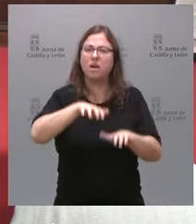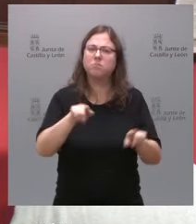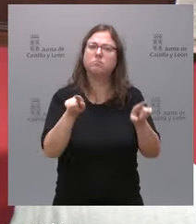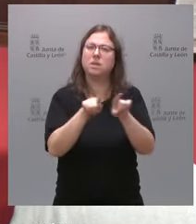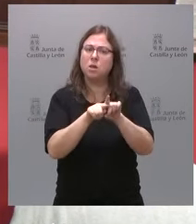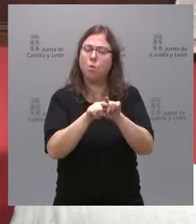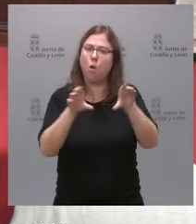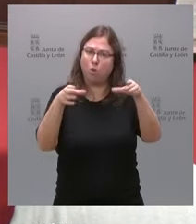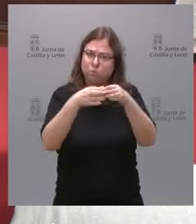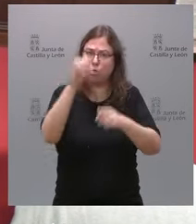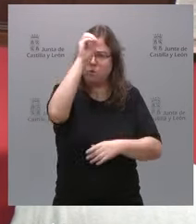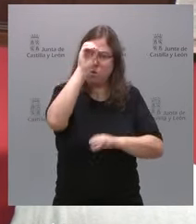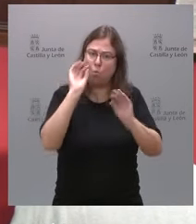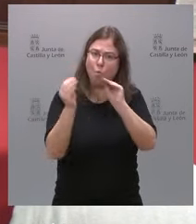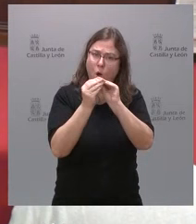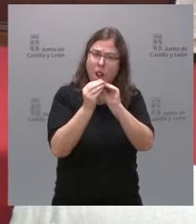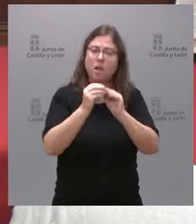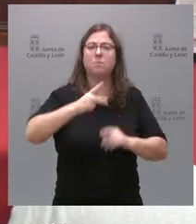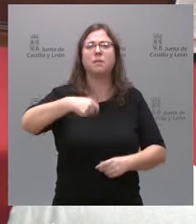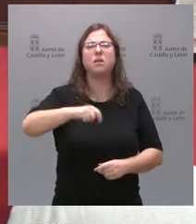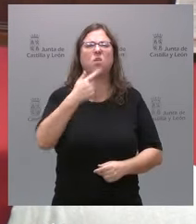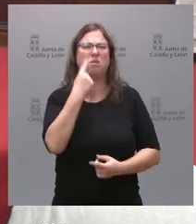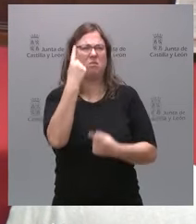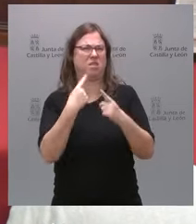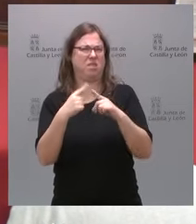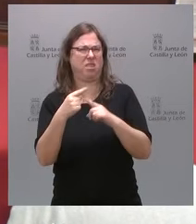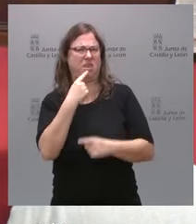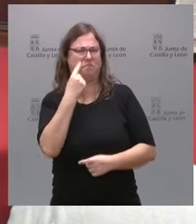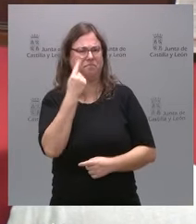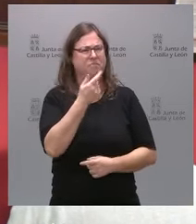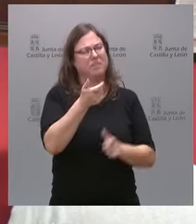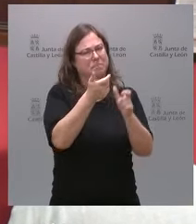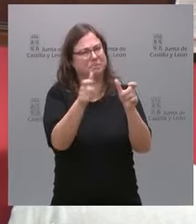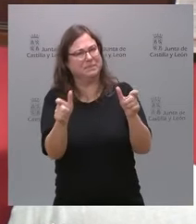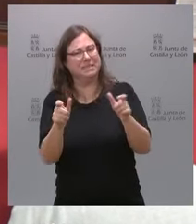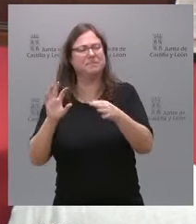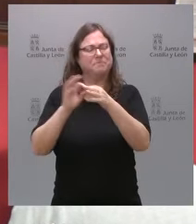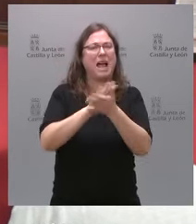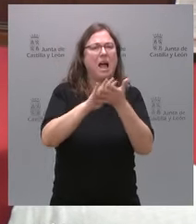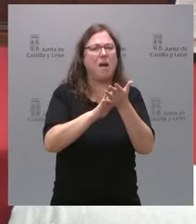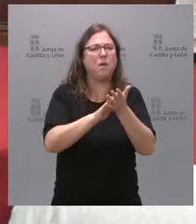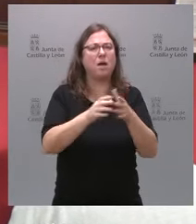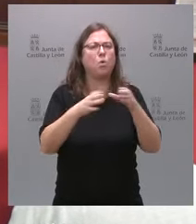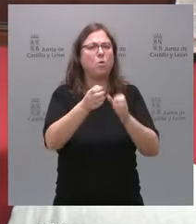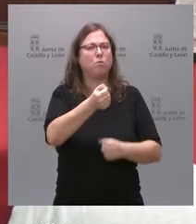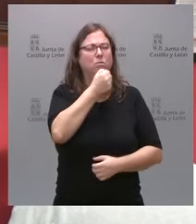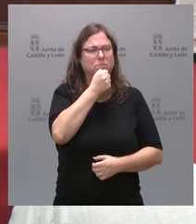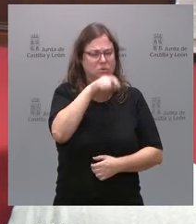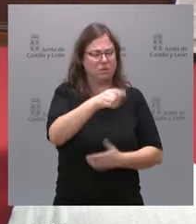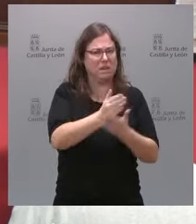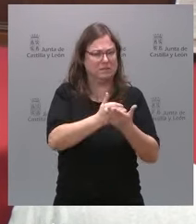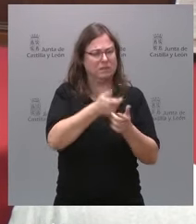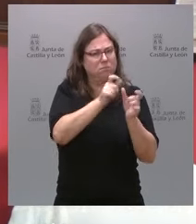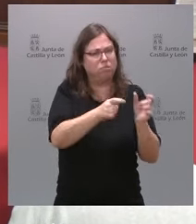la Junta de Castilla y León sobre, por ejemplo, ciertos calificativos que se han hecho con dirigentes del Partido Socialista de esta comunidad y un segundo matiz.